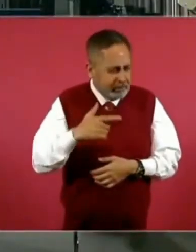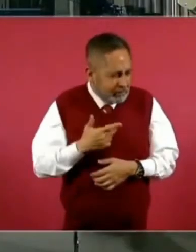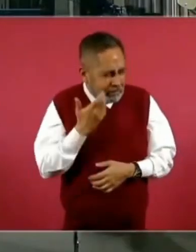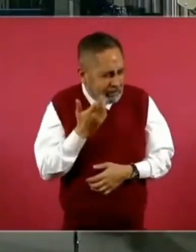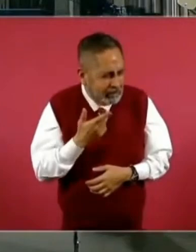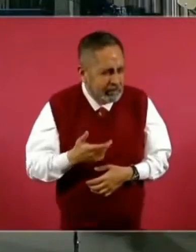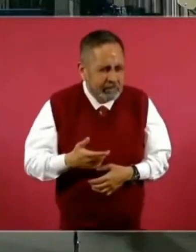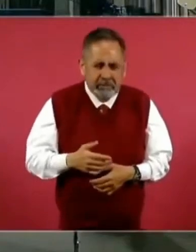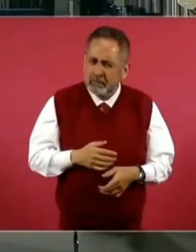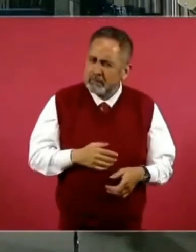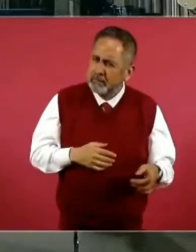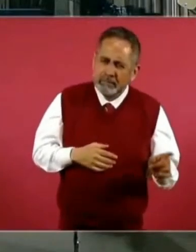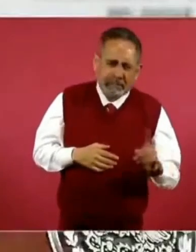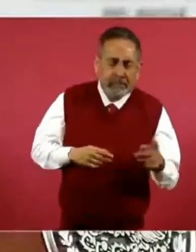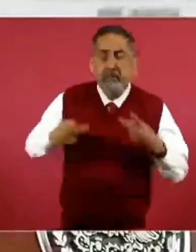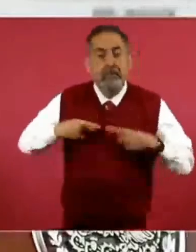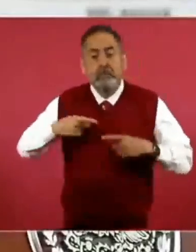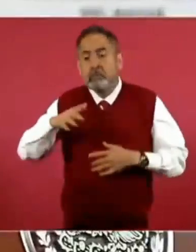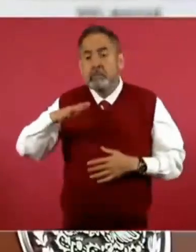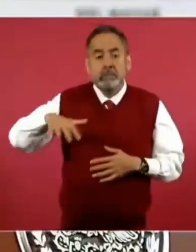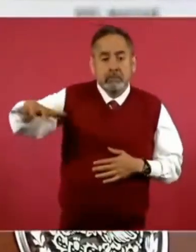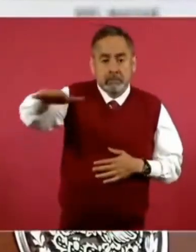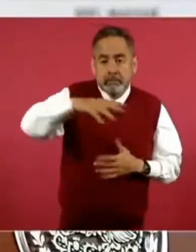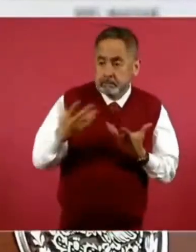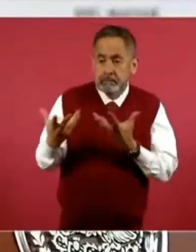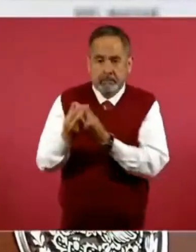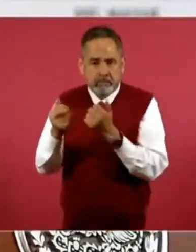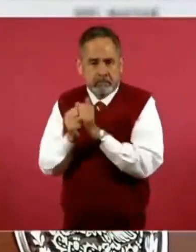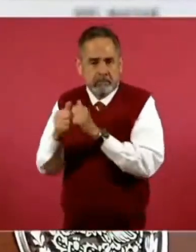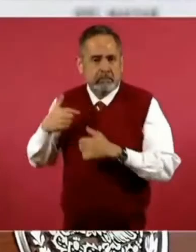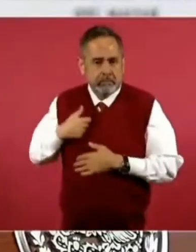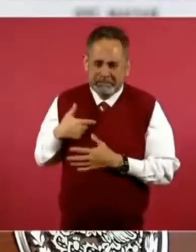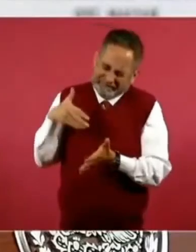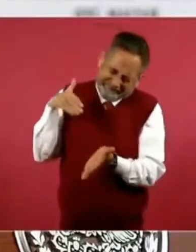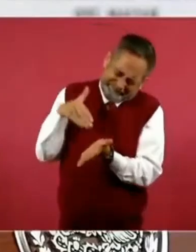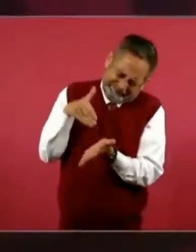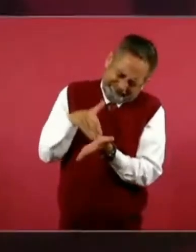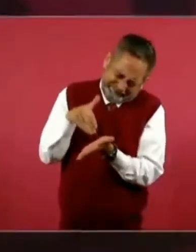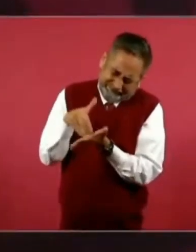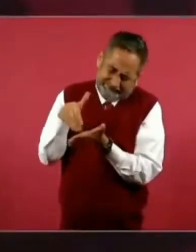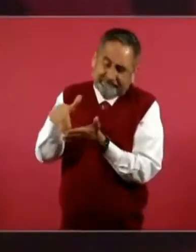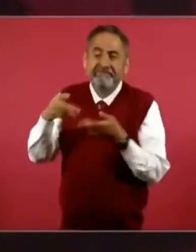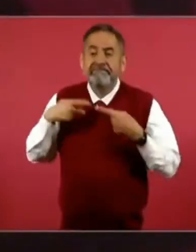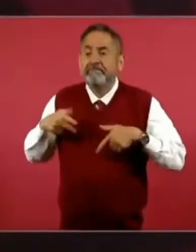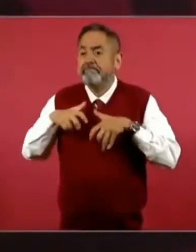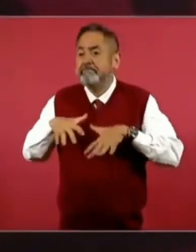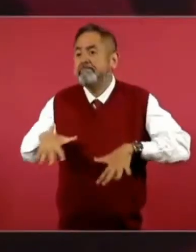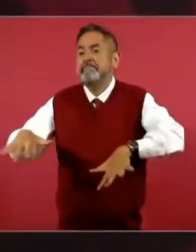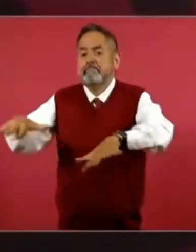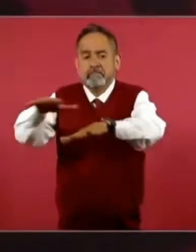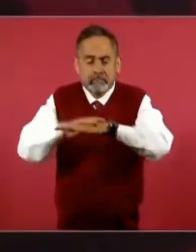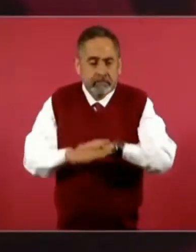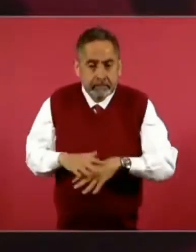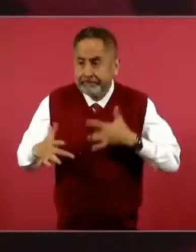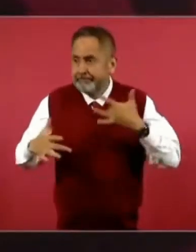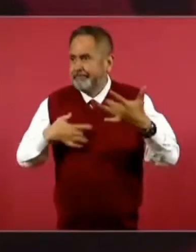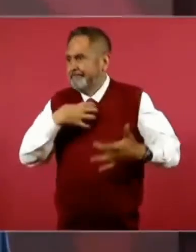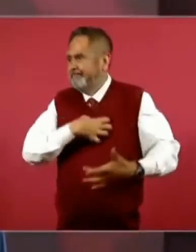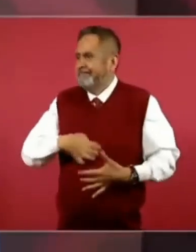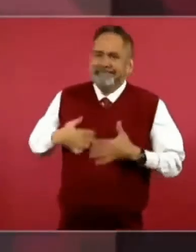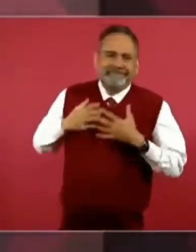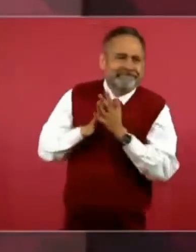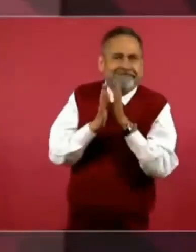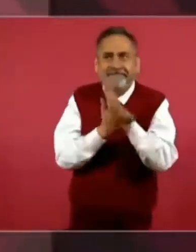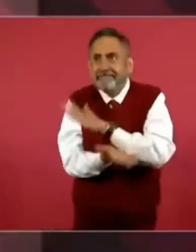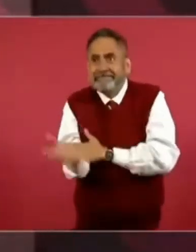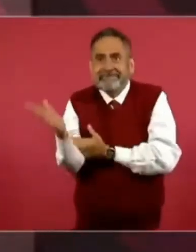gente que estaba con nosotros, estoy hablando de millones de gente, entusiasmada todo el